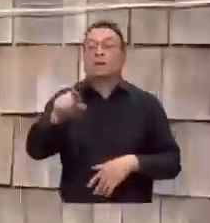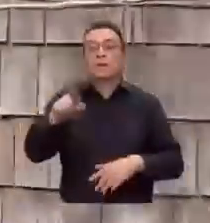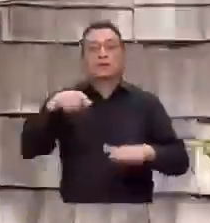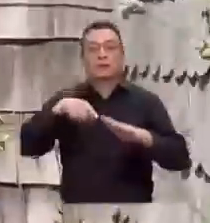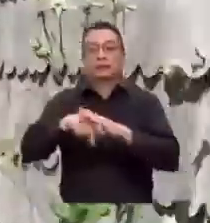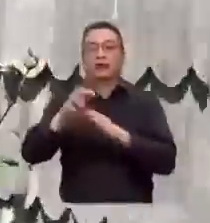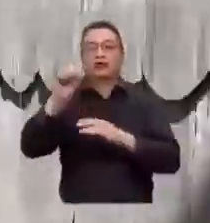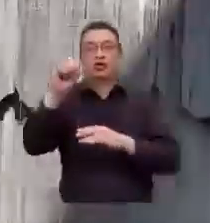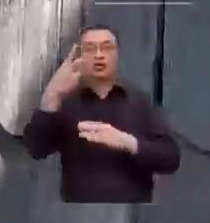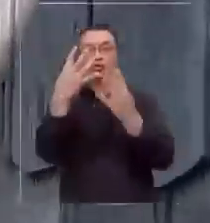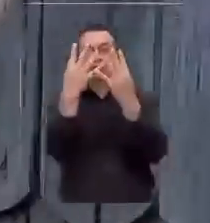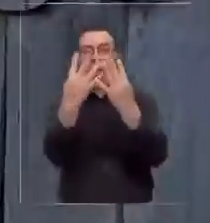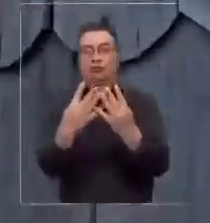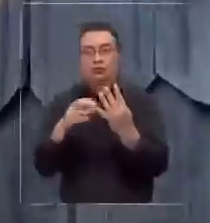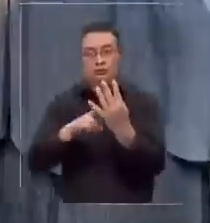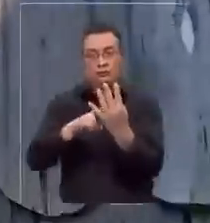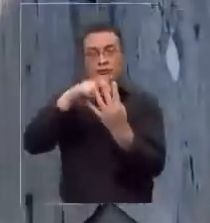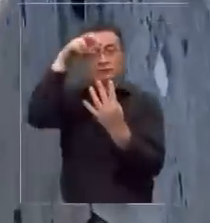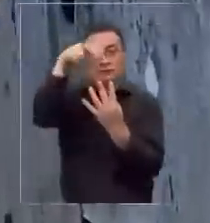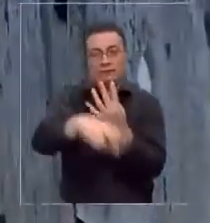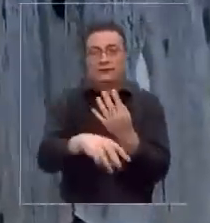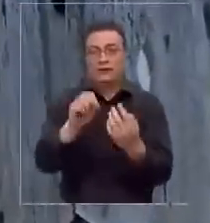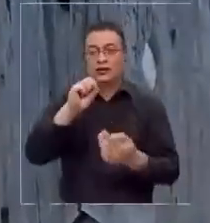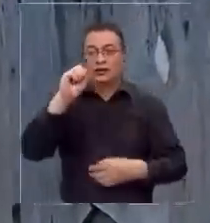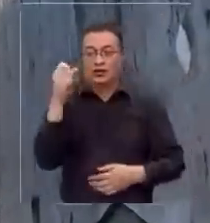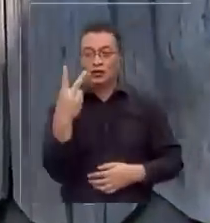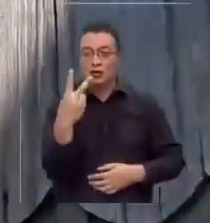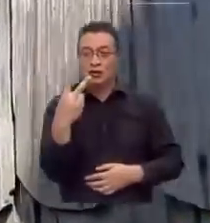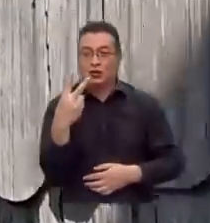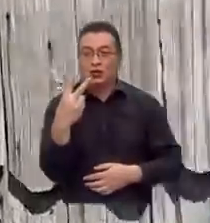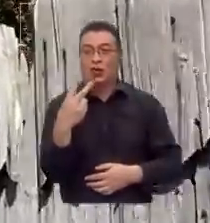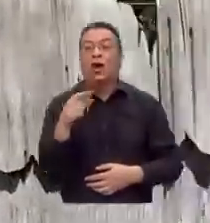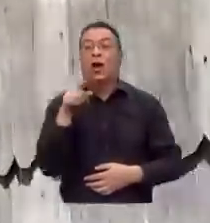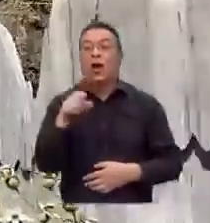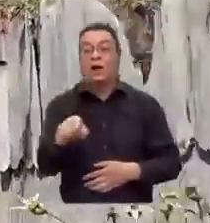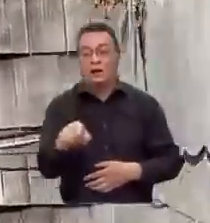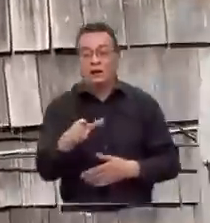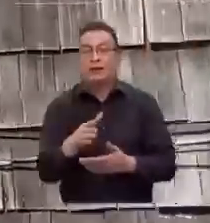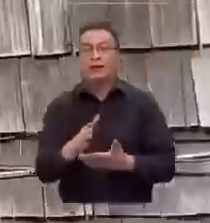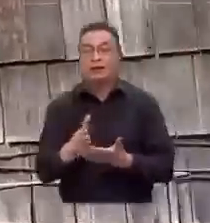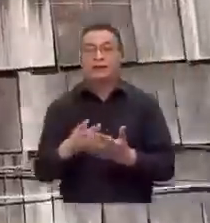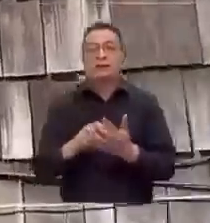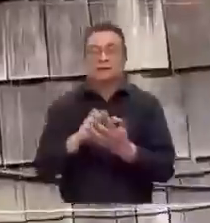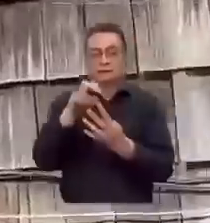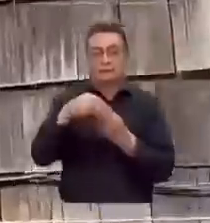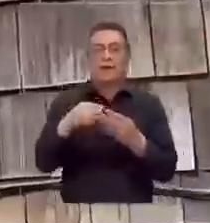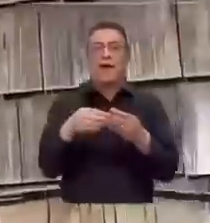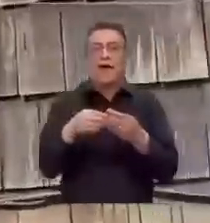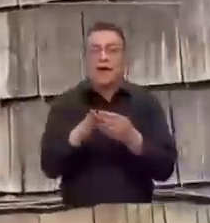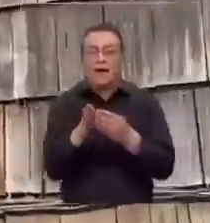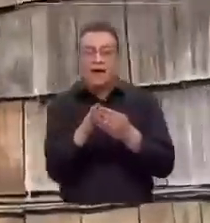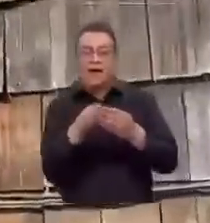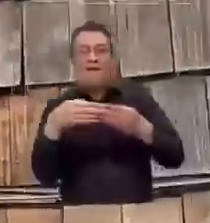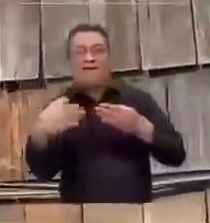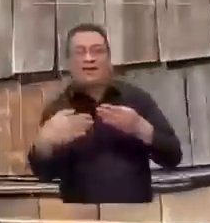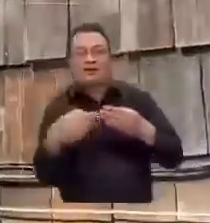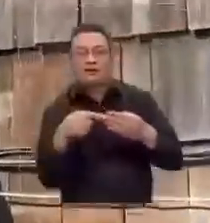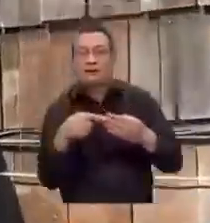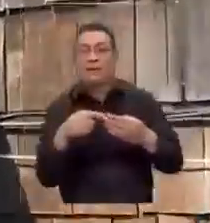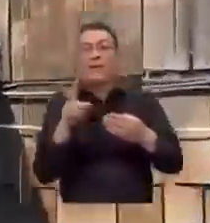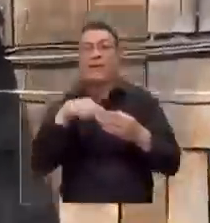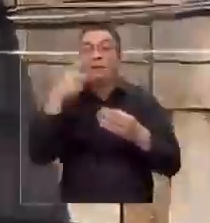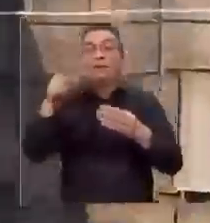este segundo cerco. Tenemos el primer cerco, tenemos este segundo cerco. Y comienzan a abrir. Anteriormente a eso,